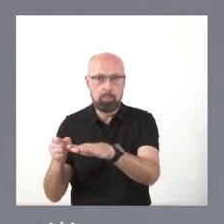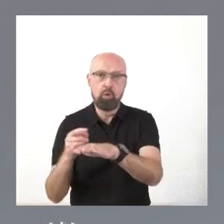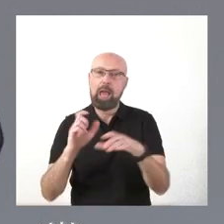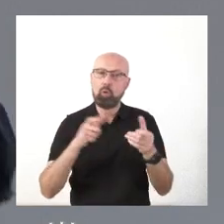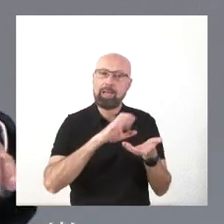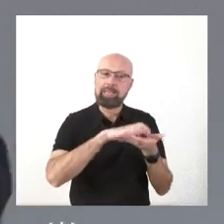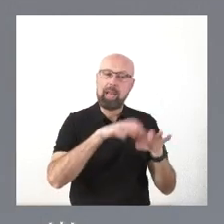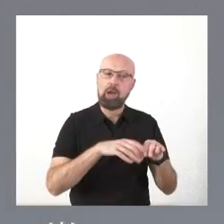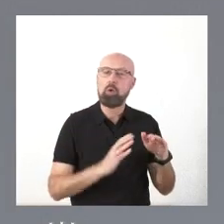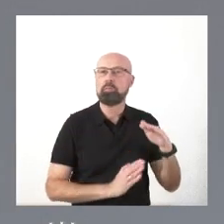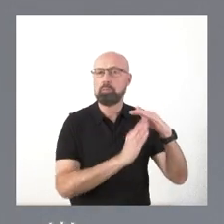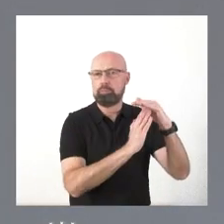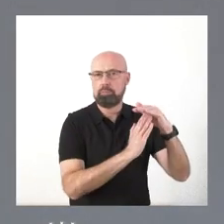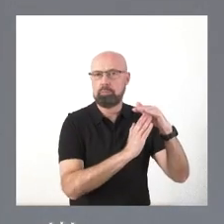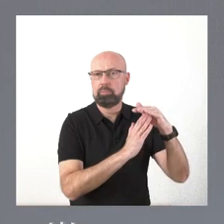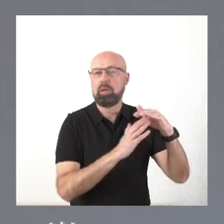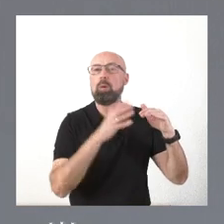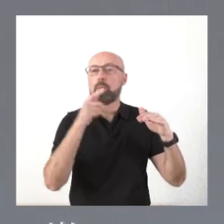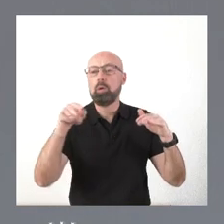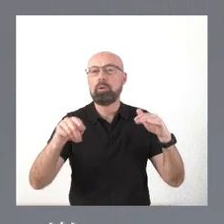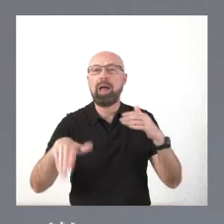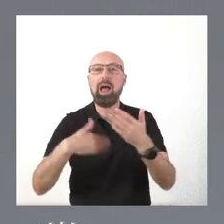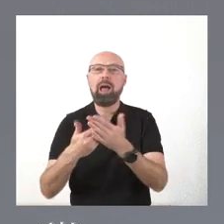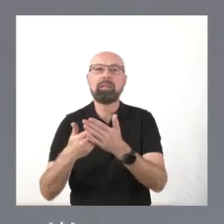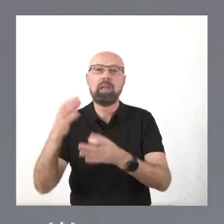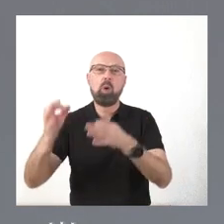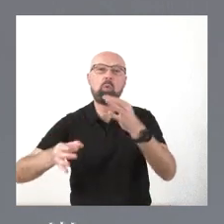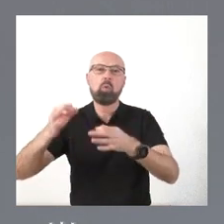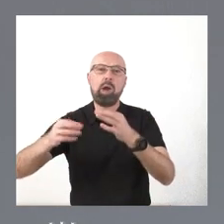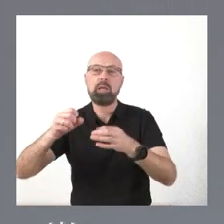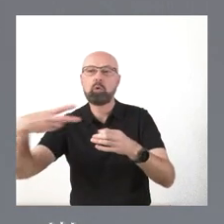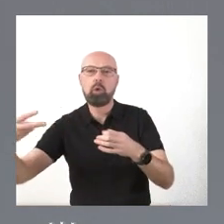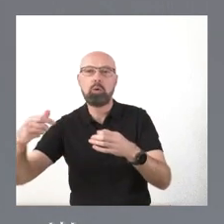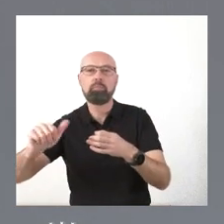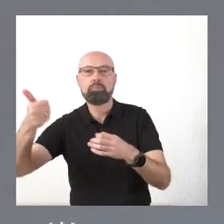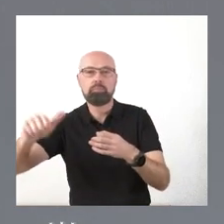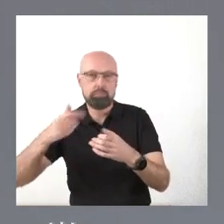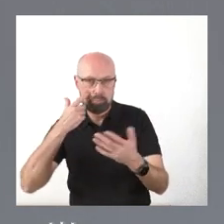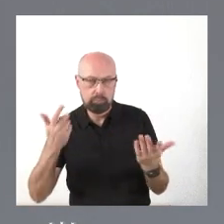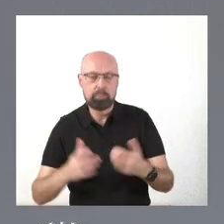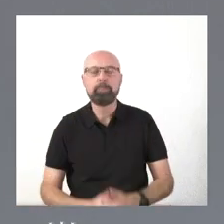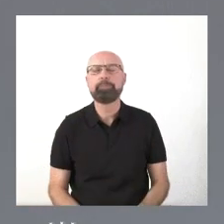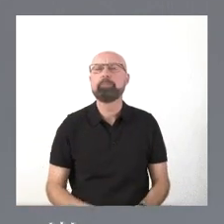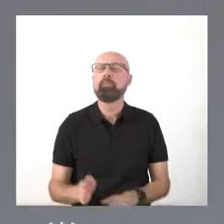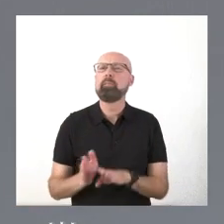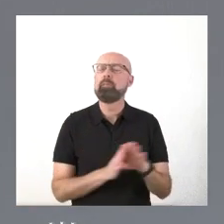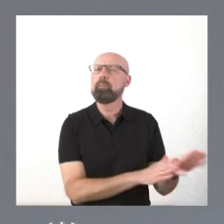Es el momento que interviene el juez. Me preguntaba usted por